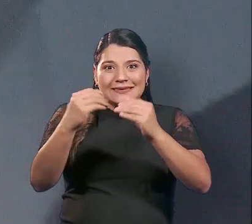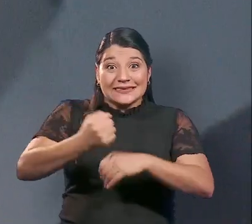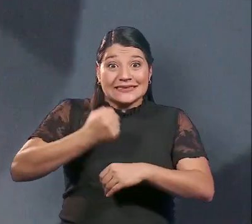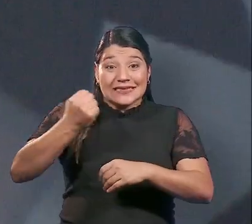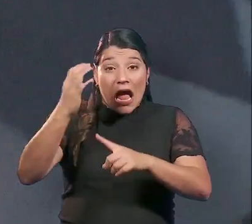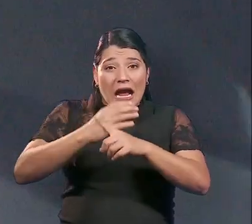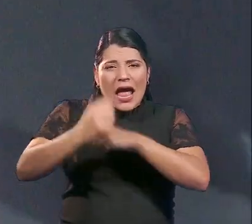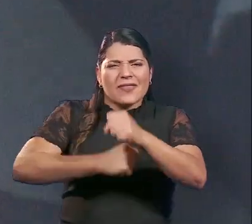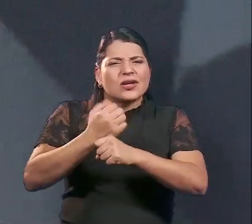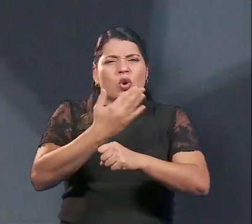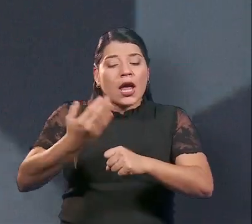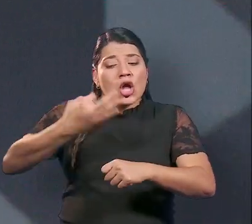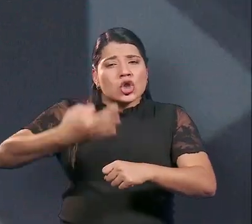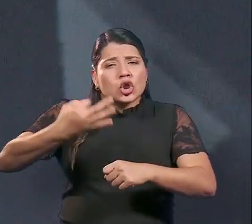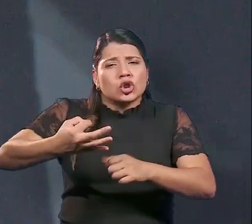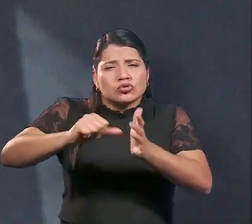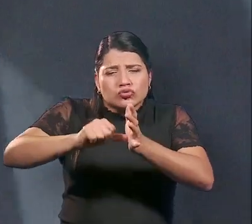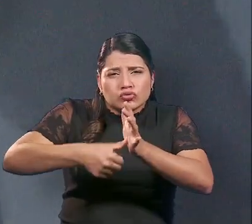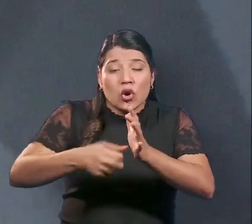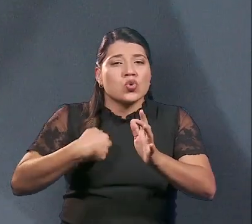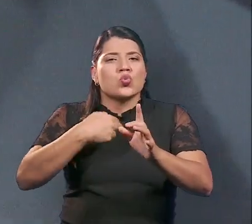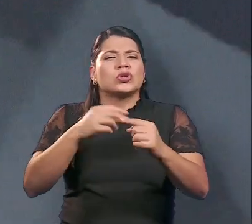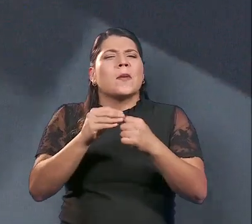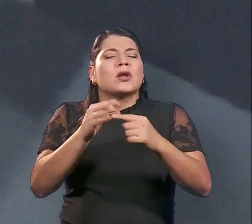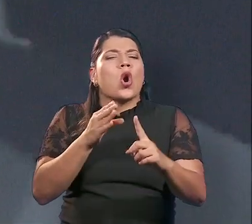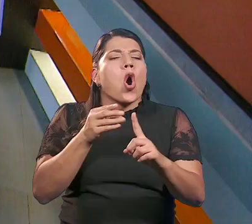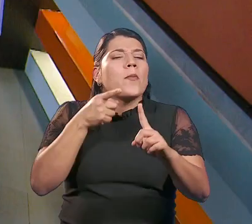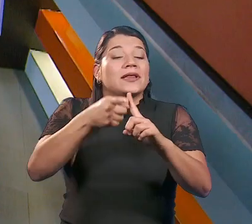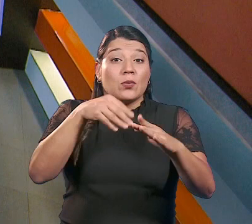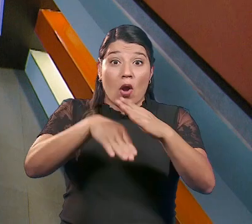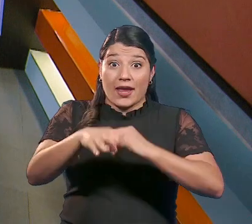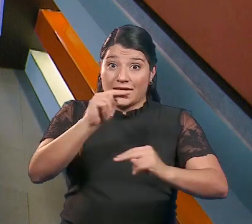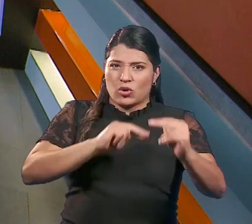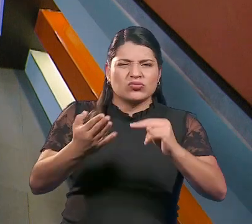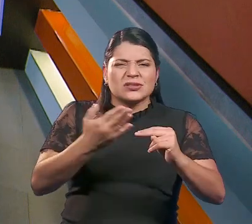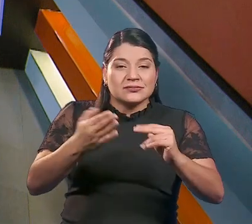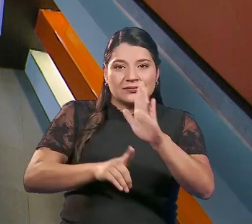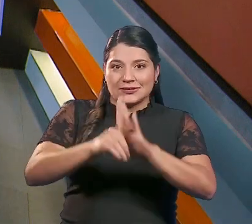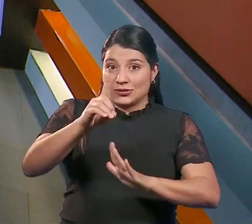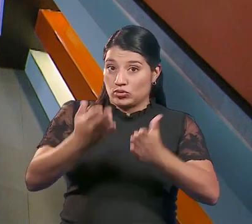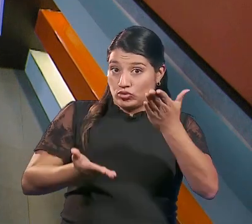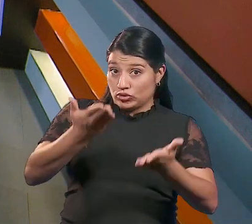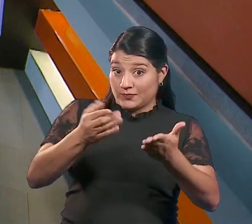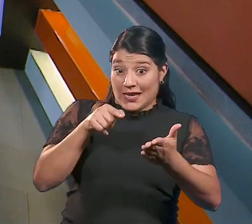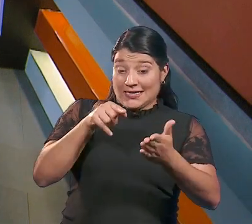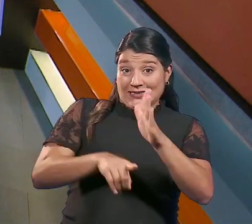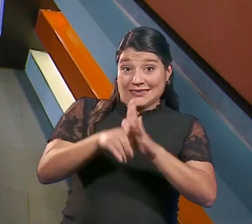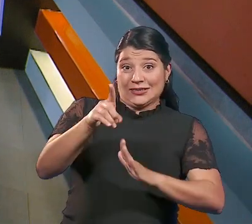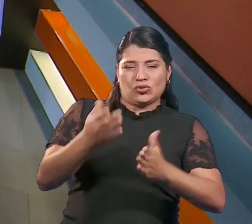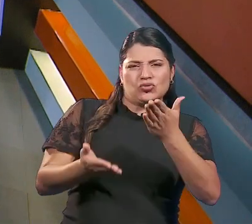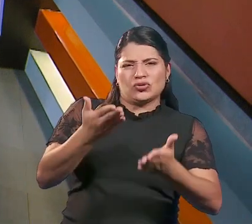es poder reforzar día con día el eje transversal de nuestro modelo de negocio, la sostenibilidad. La